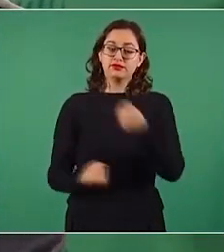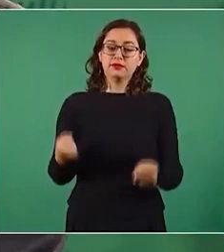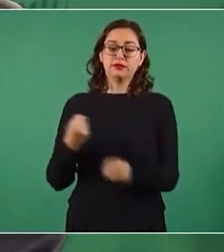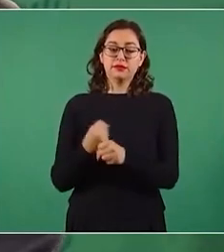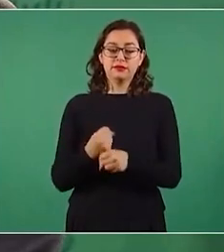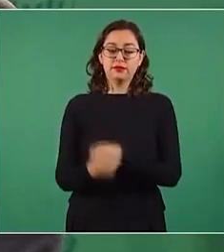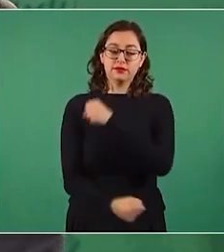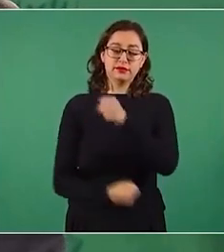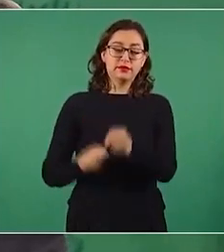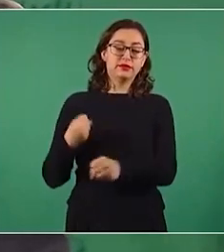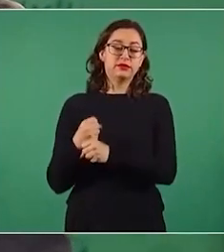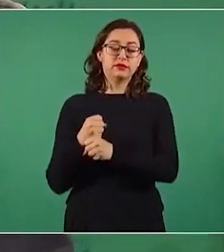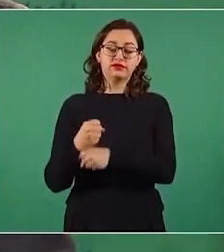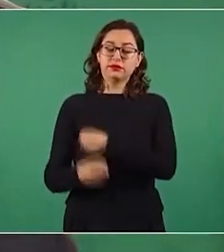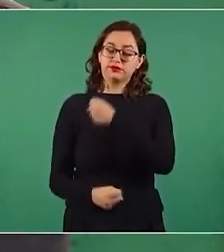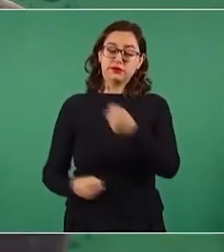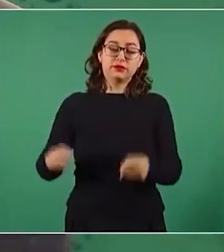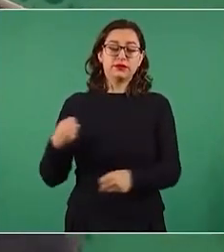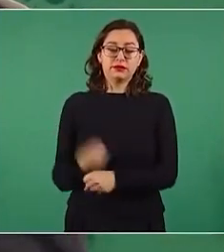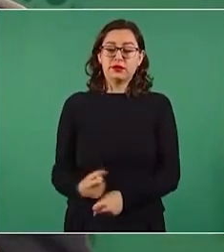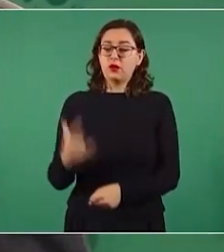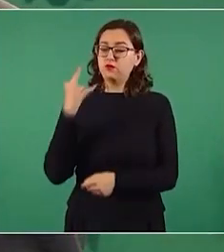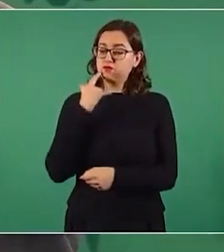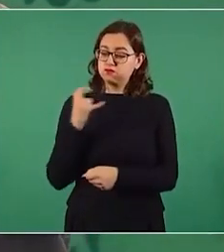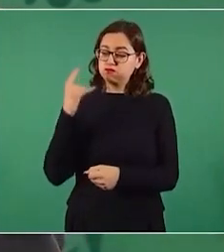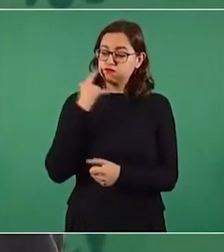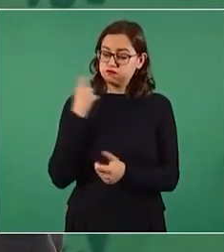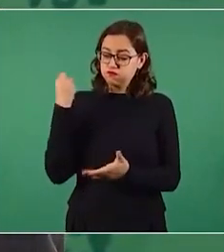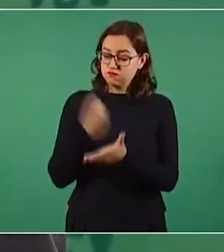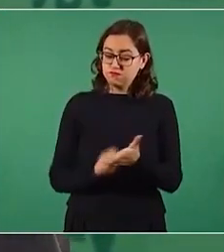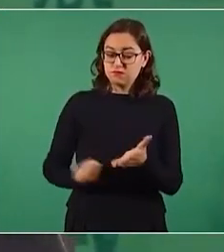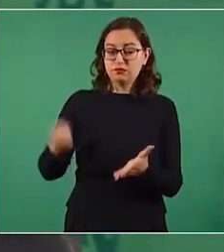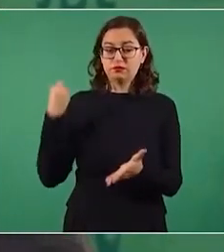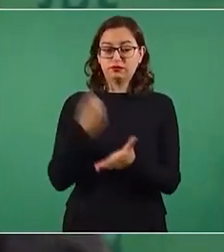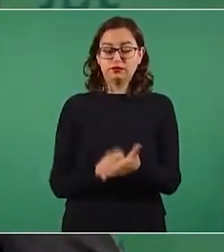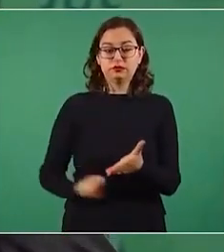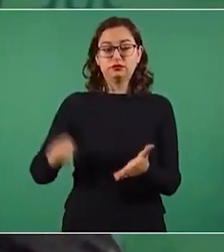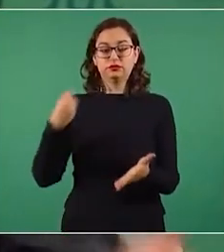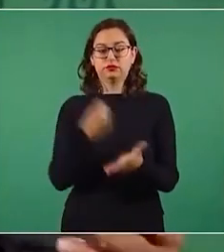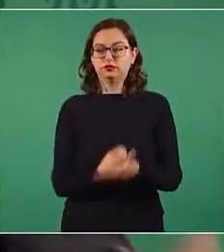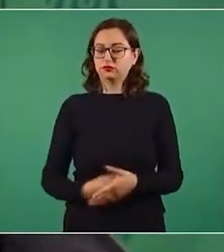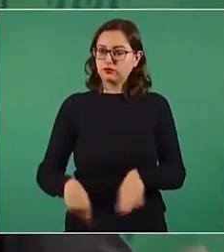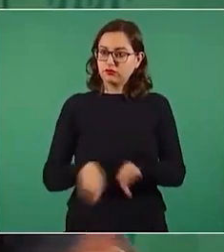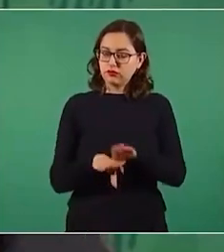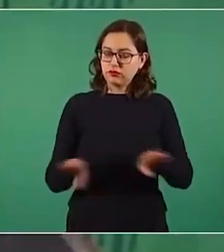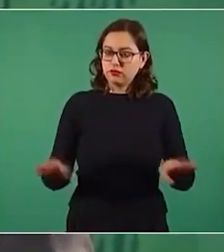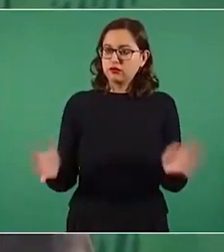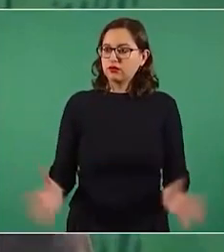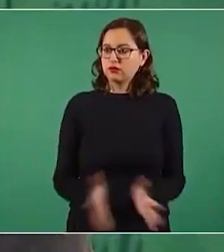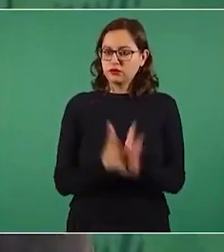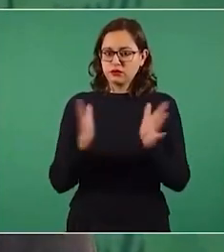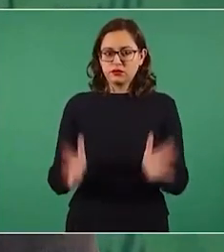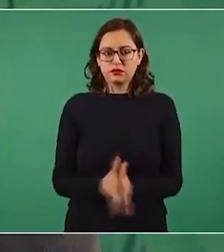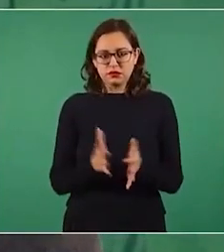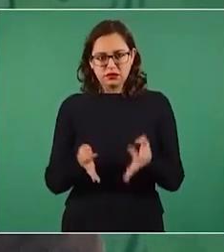para hacer valer la democracia, ¿cómo es que llegamos